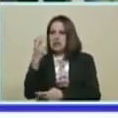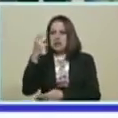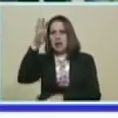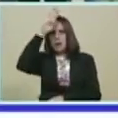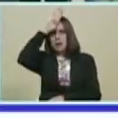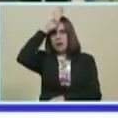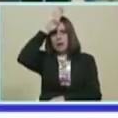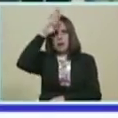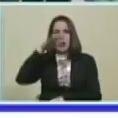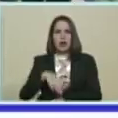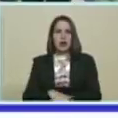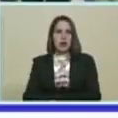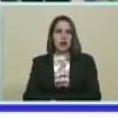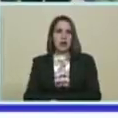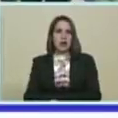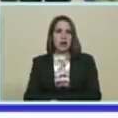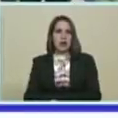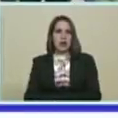Papa